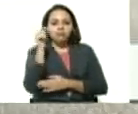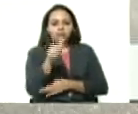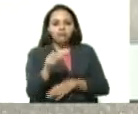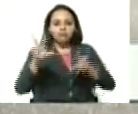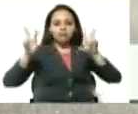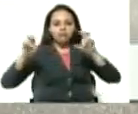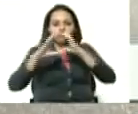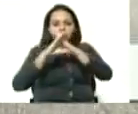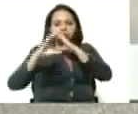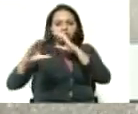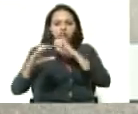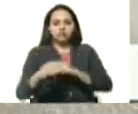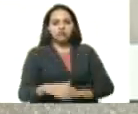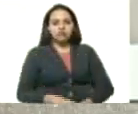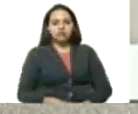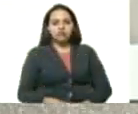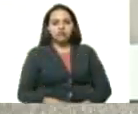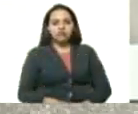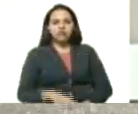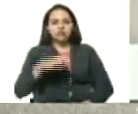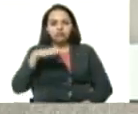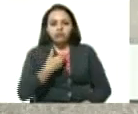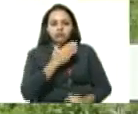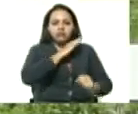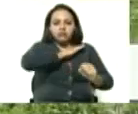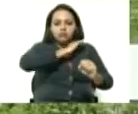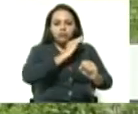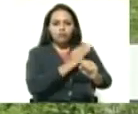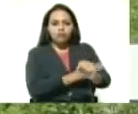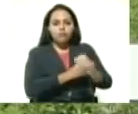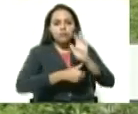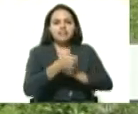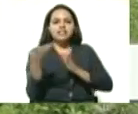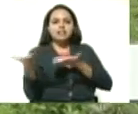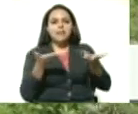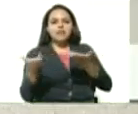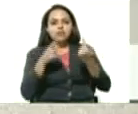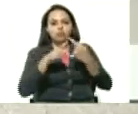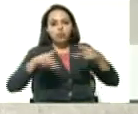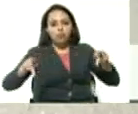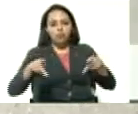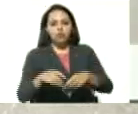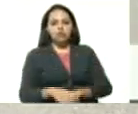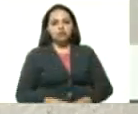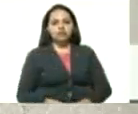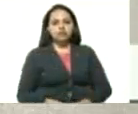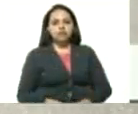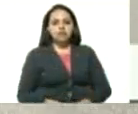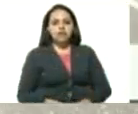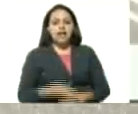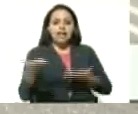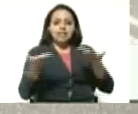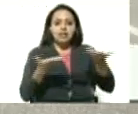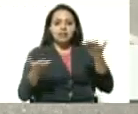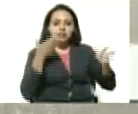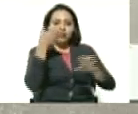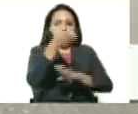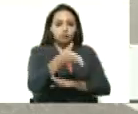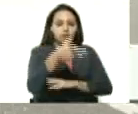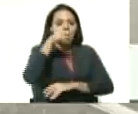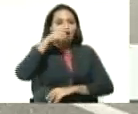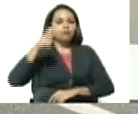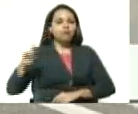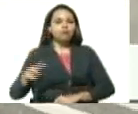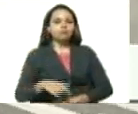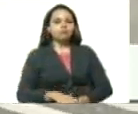nuevas unidades para consolidar el servicio público, servicio de acceso a nuestra población.